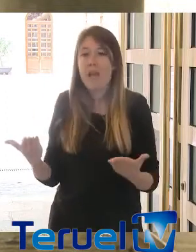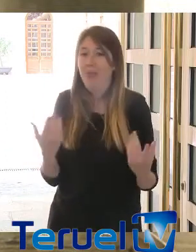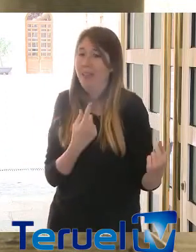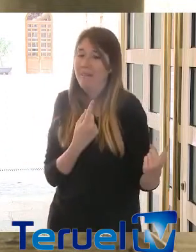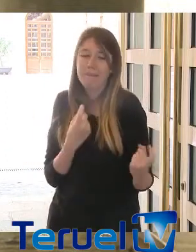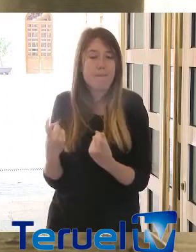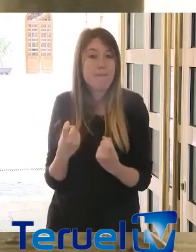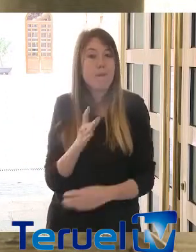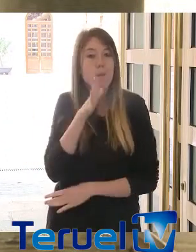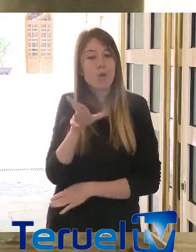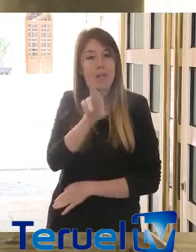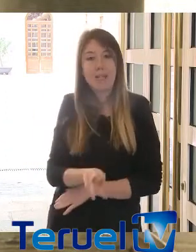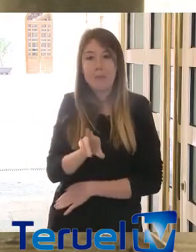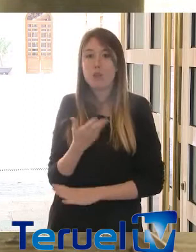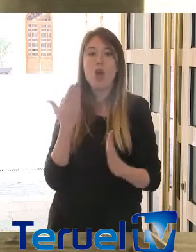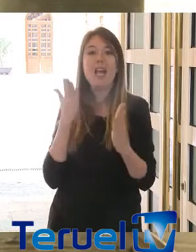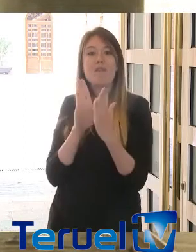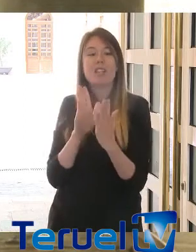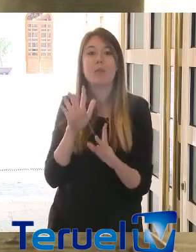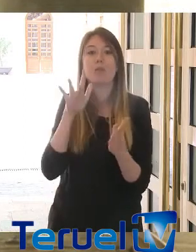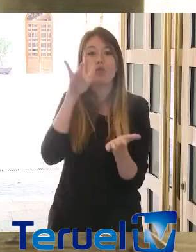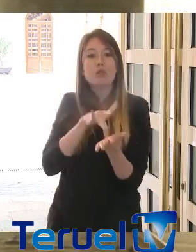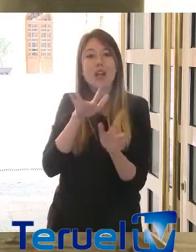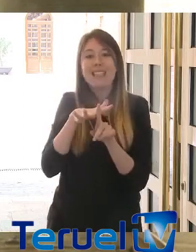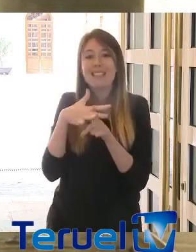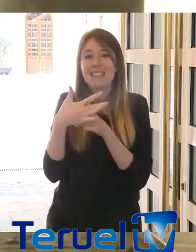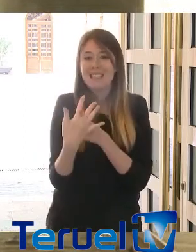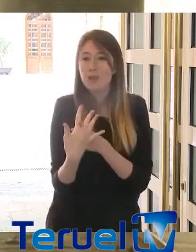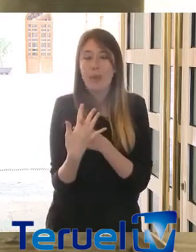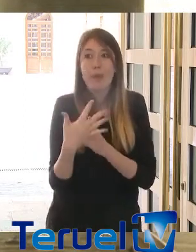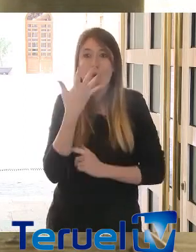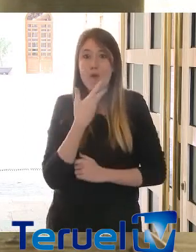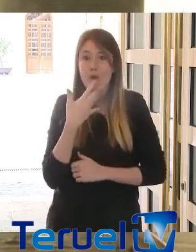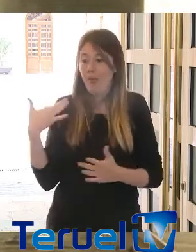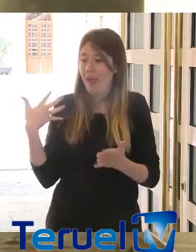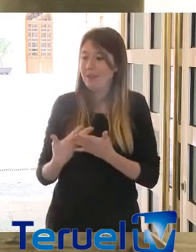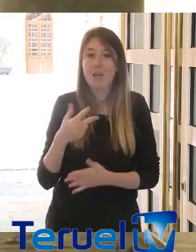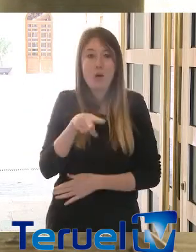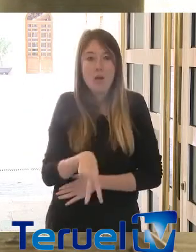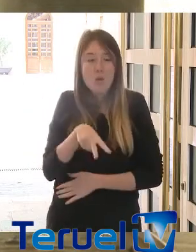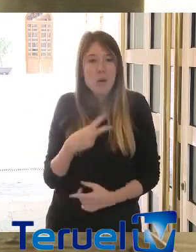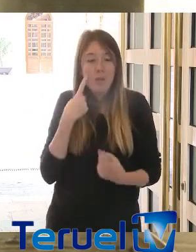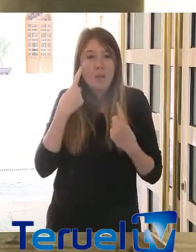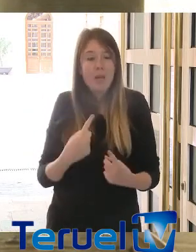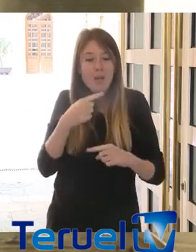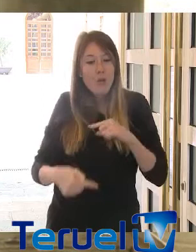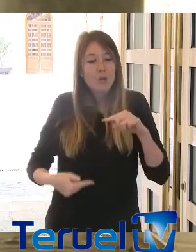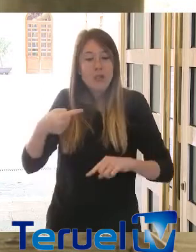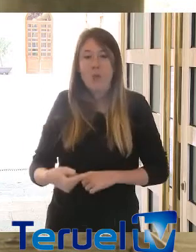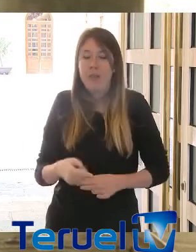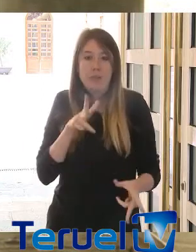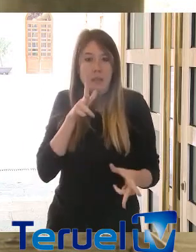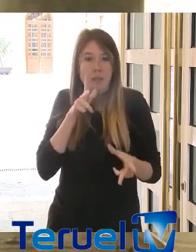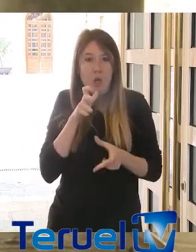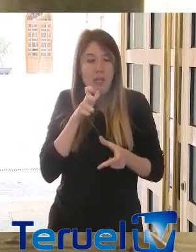nunca, porque, insisto, nos enfrentamos a una situación absolutamente desconocida que está teniendo consecuencias devastadoras